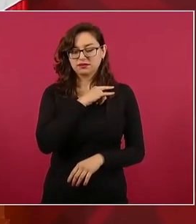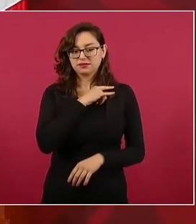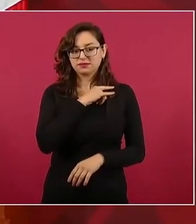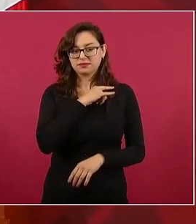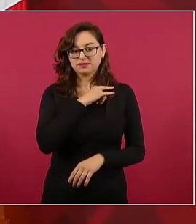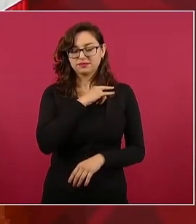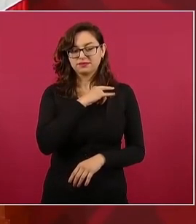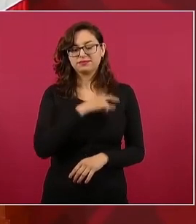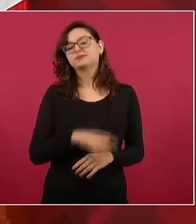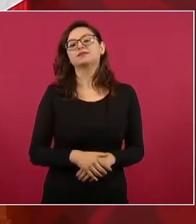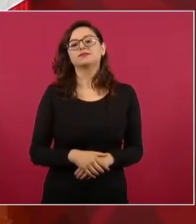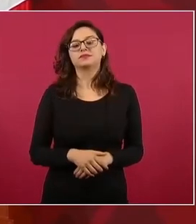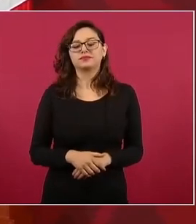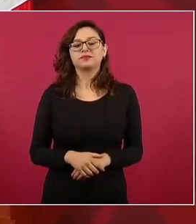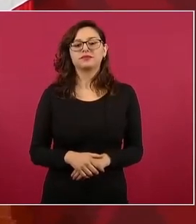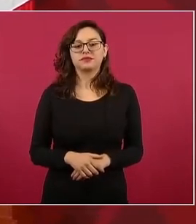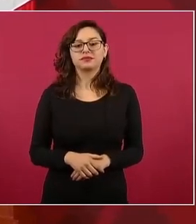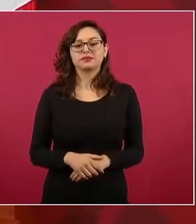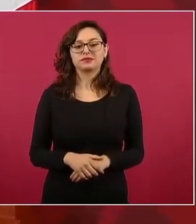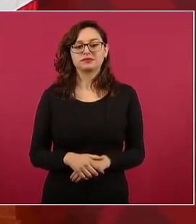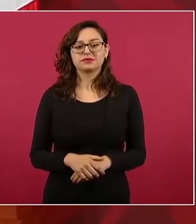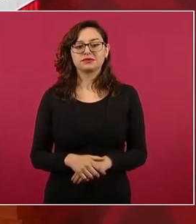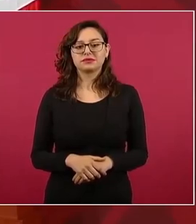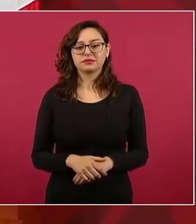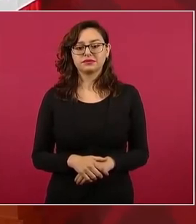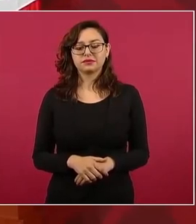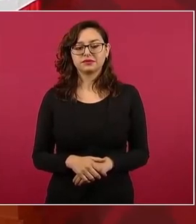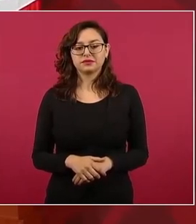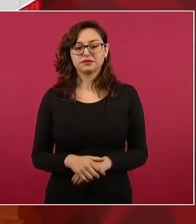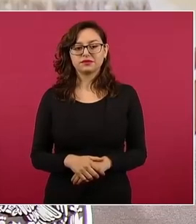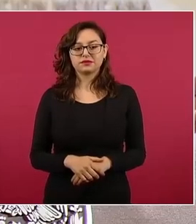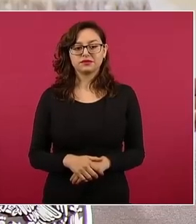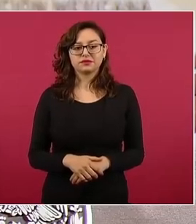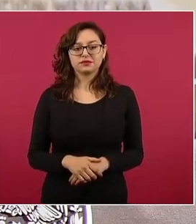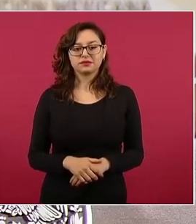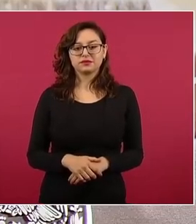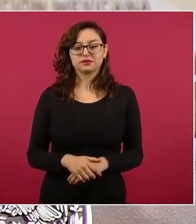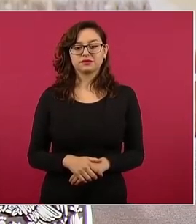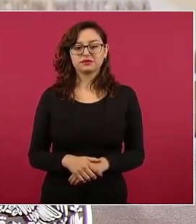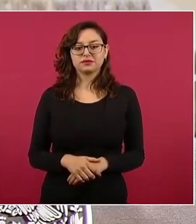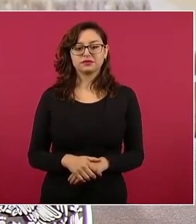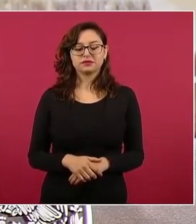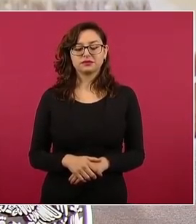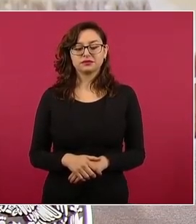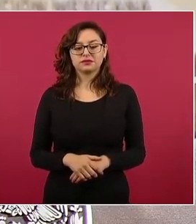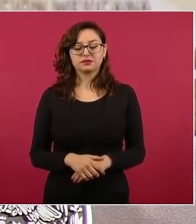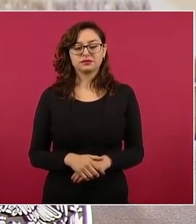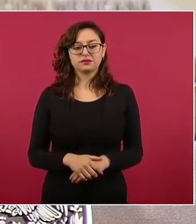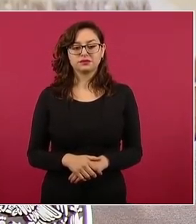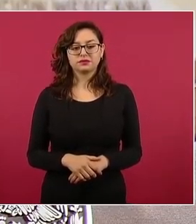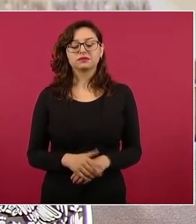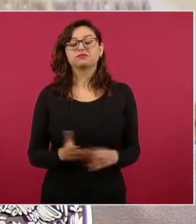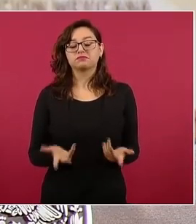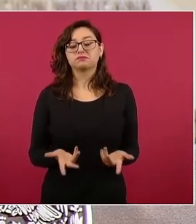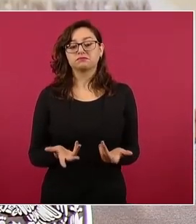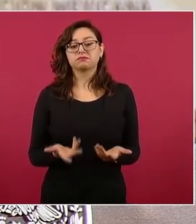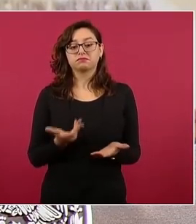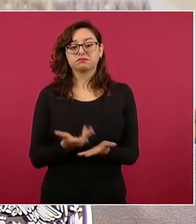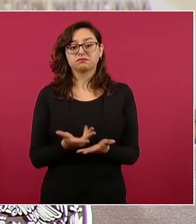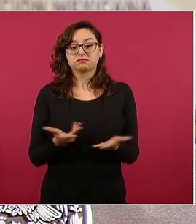es el personaje de la novela de Gabo